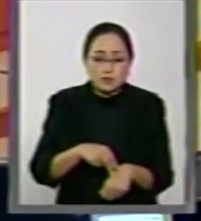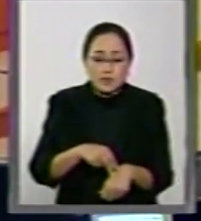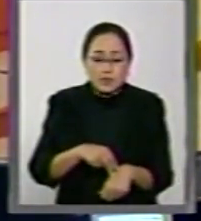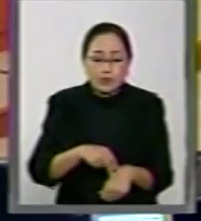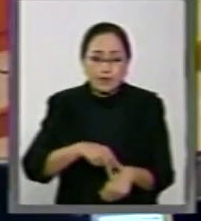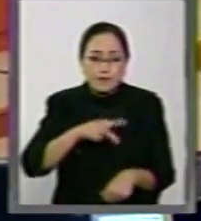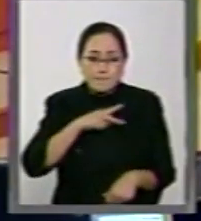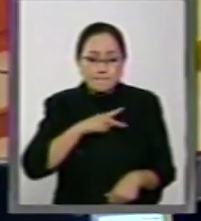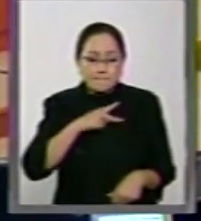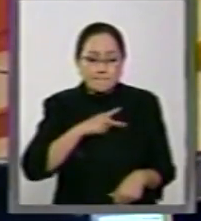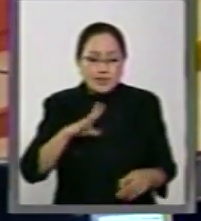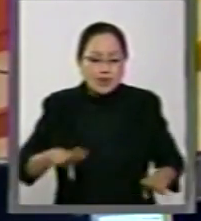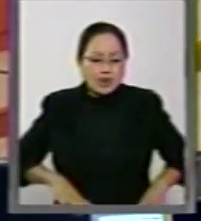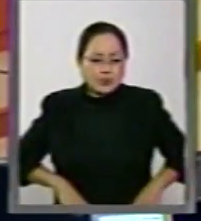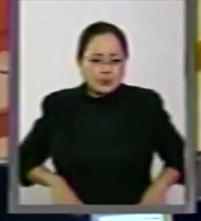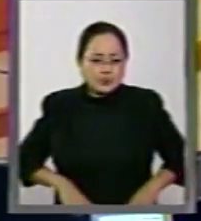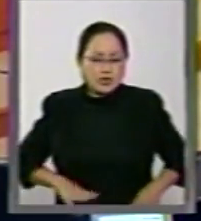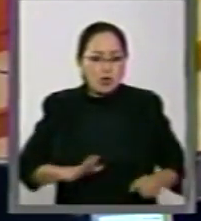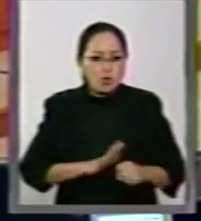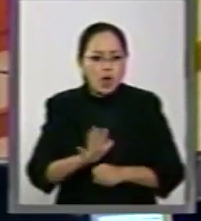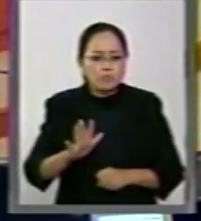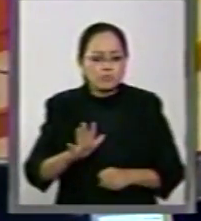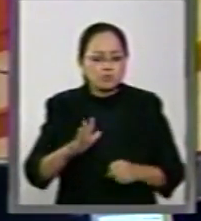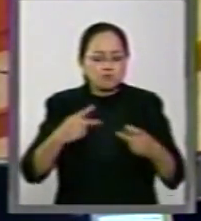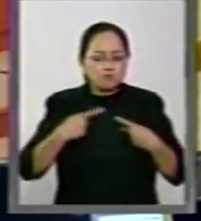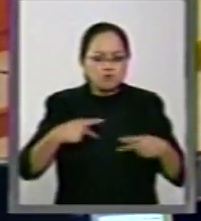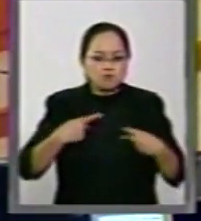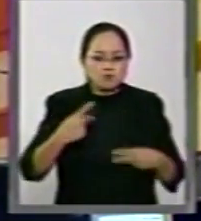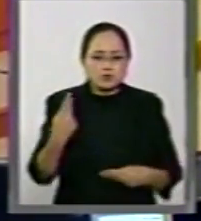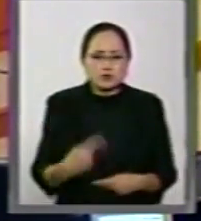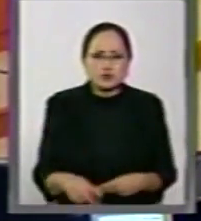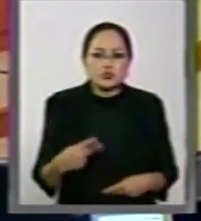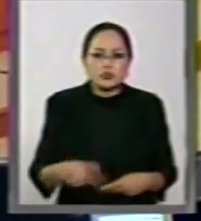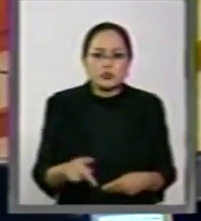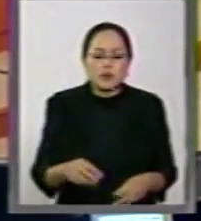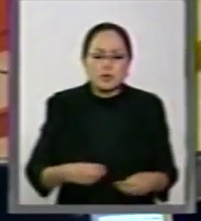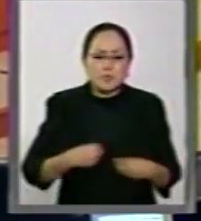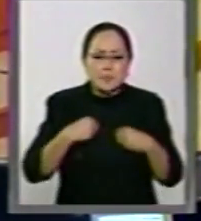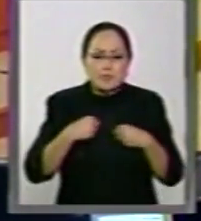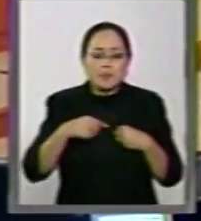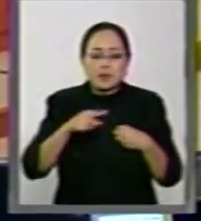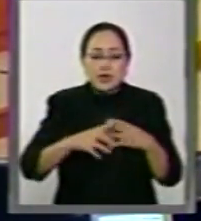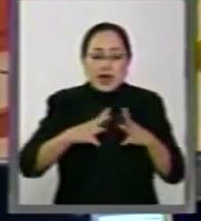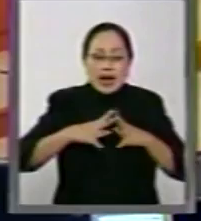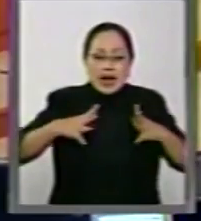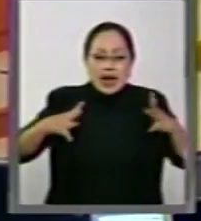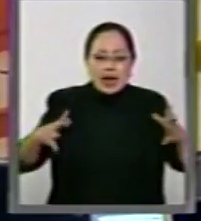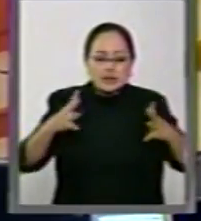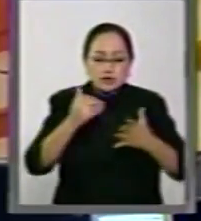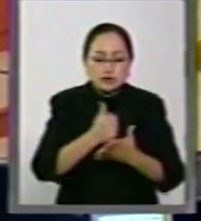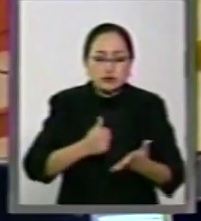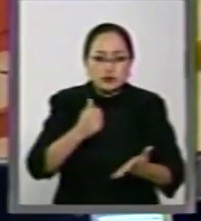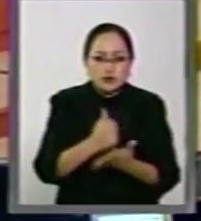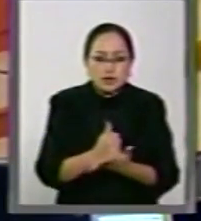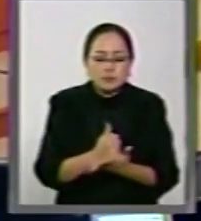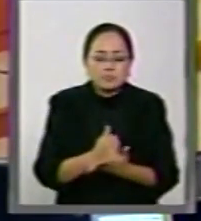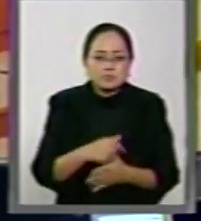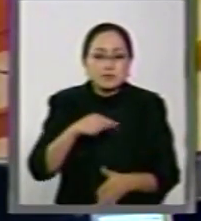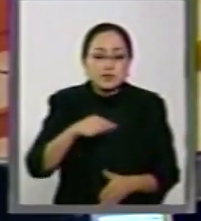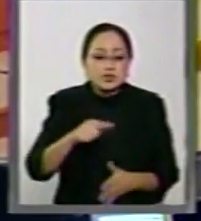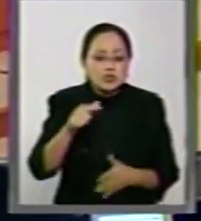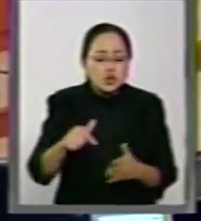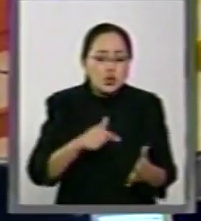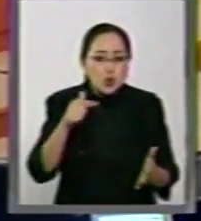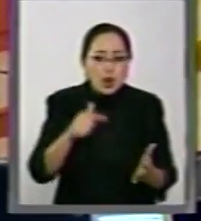carácter de habitante de esta enorme metrópoli, de esta zona